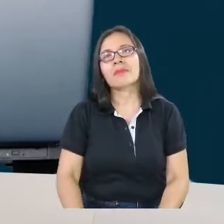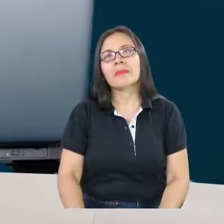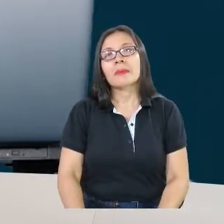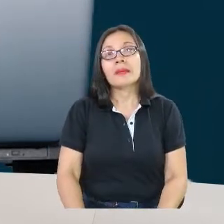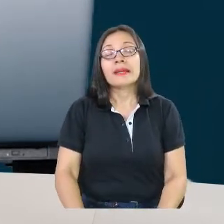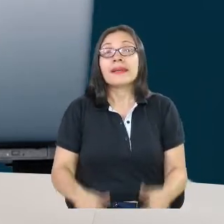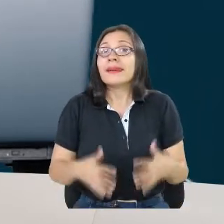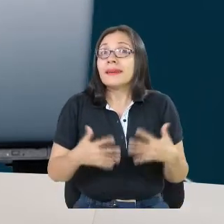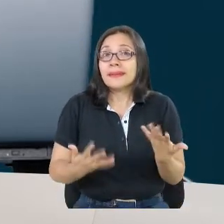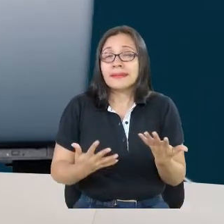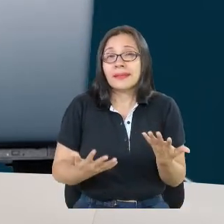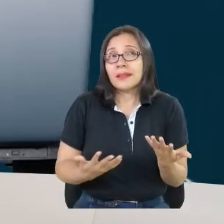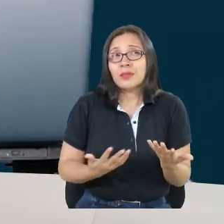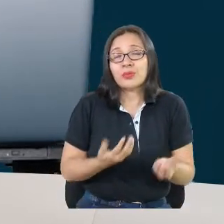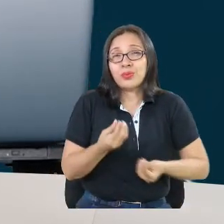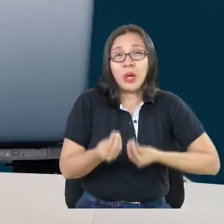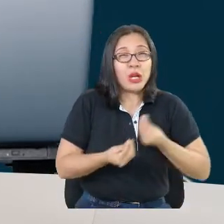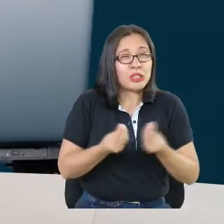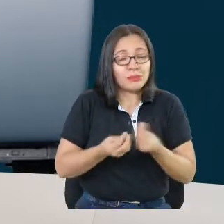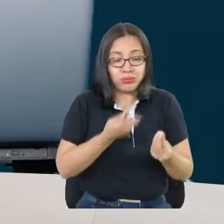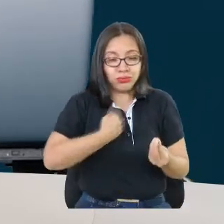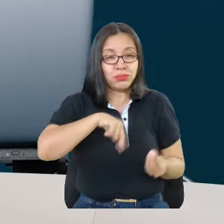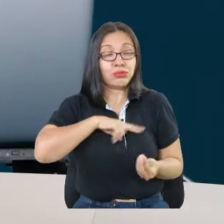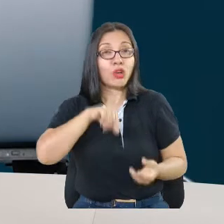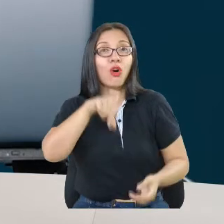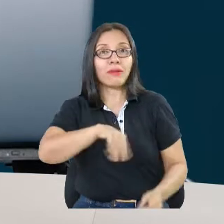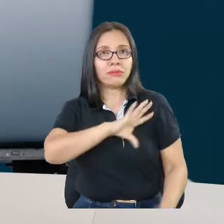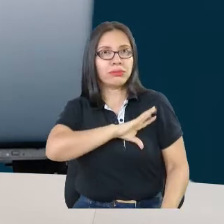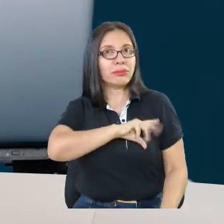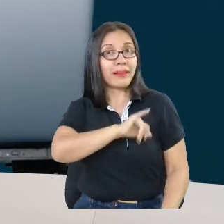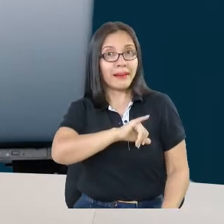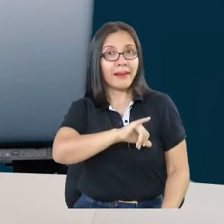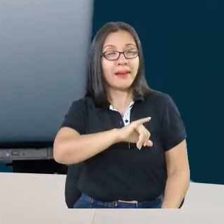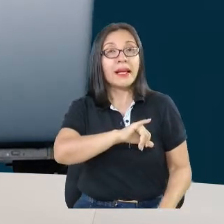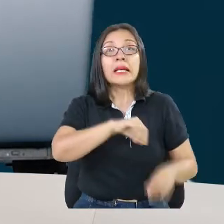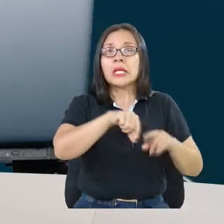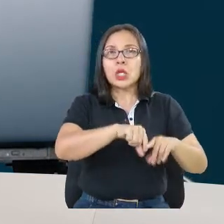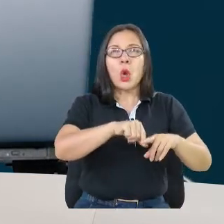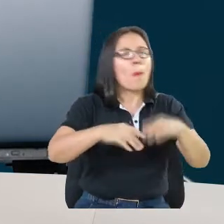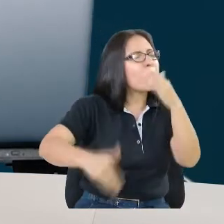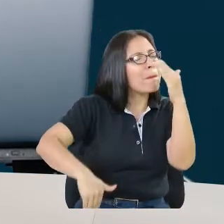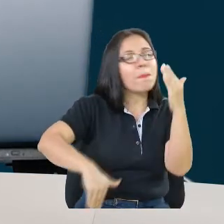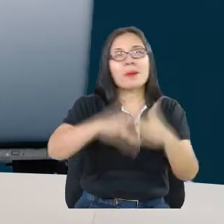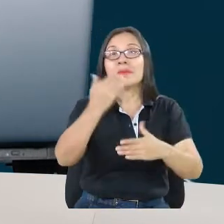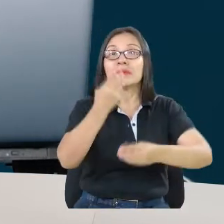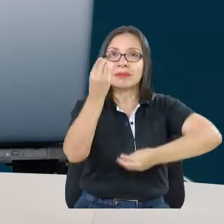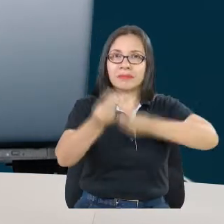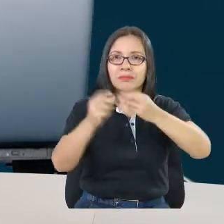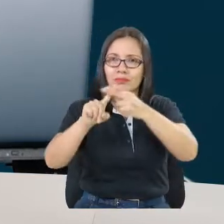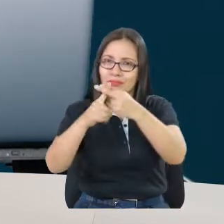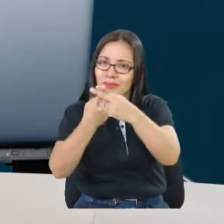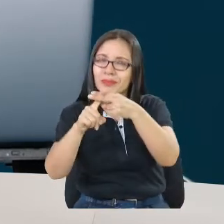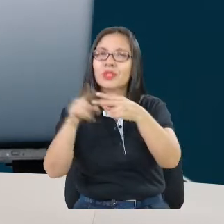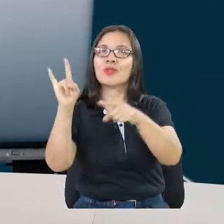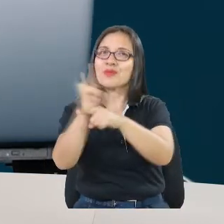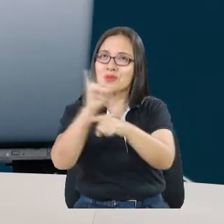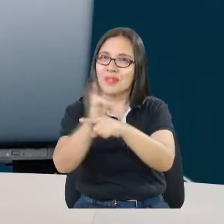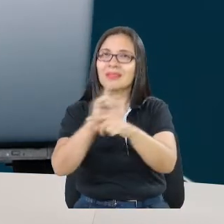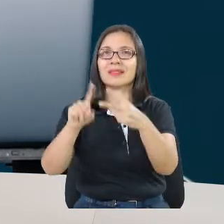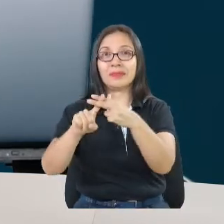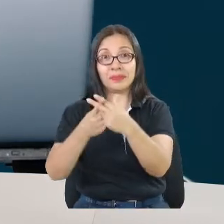que estamos siendo de las primeras ciudades en tener este tipo de herramientas. En el año 2021,